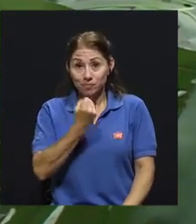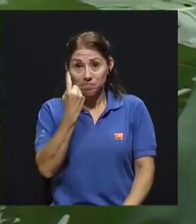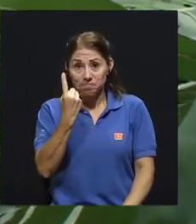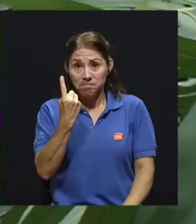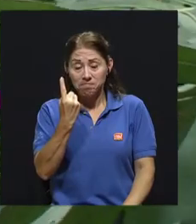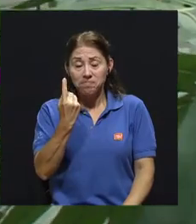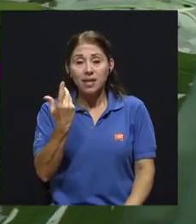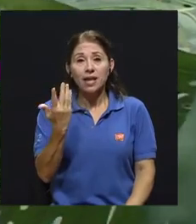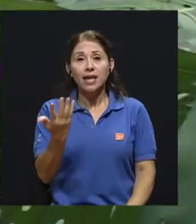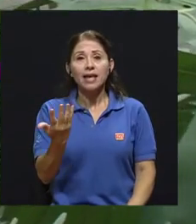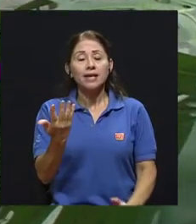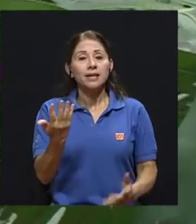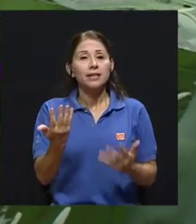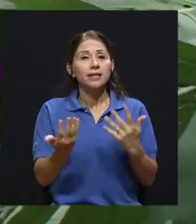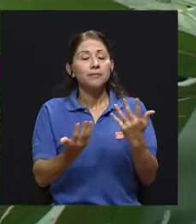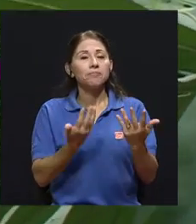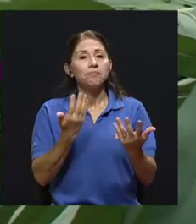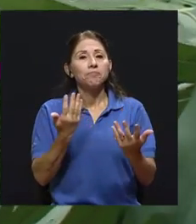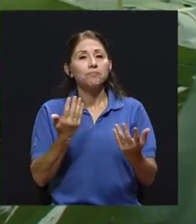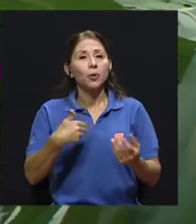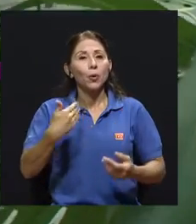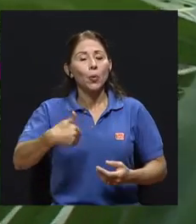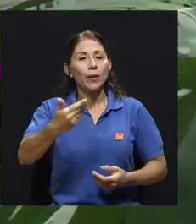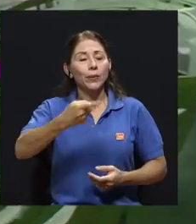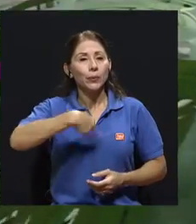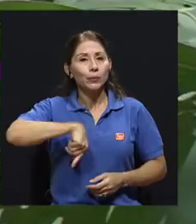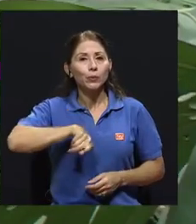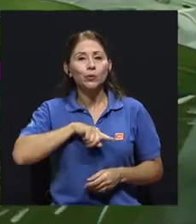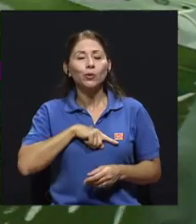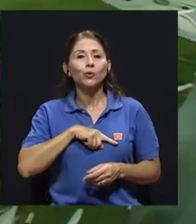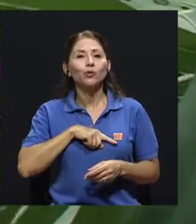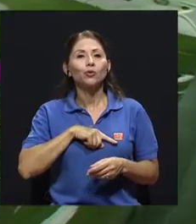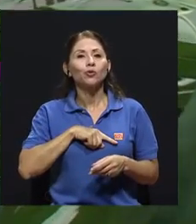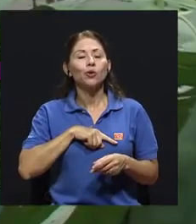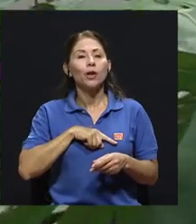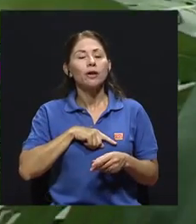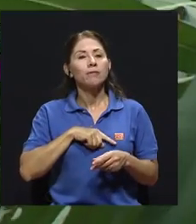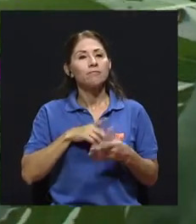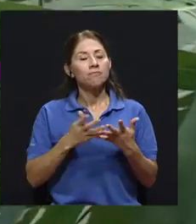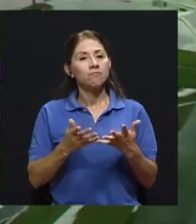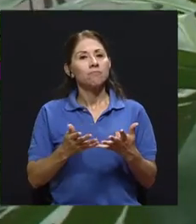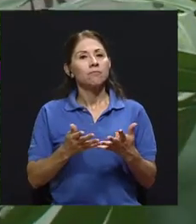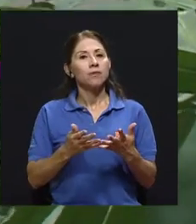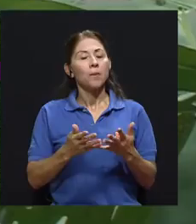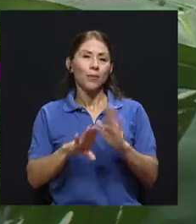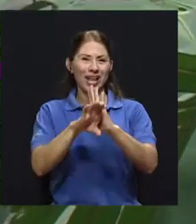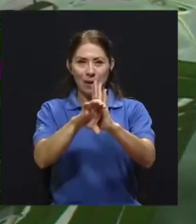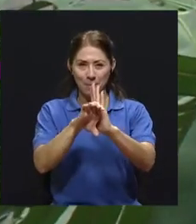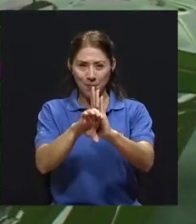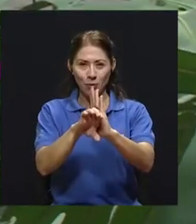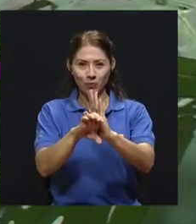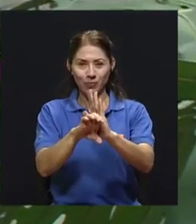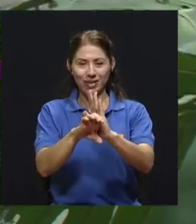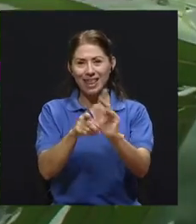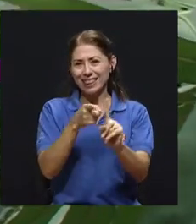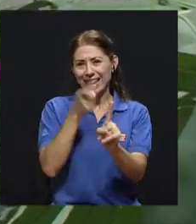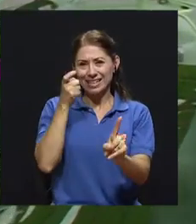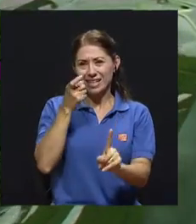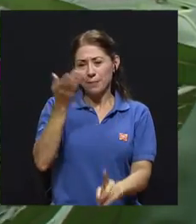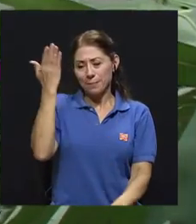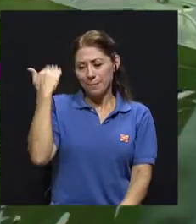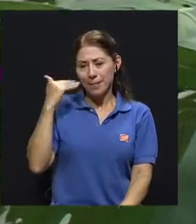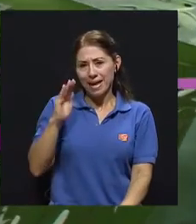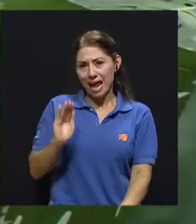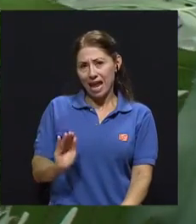A la hora de que nosotros comenzamos a reconocer en el espejo, por ejemplo, de pequeños, de que